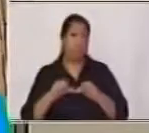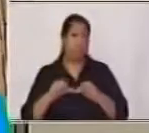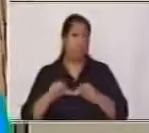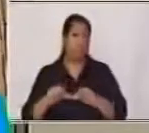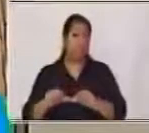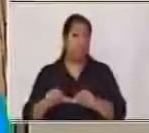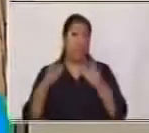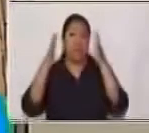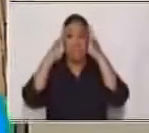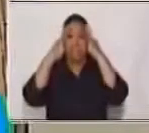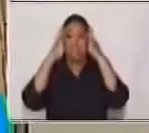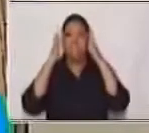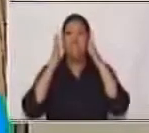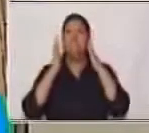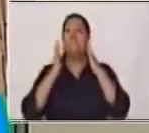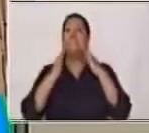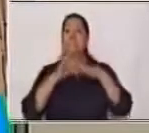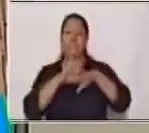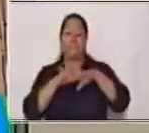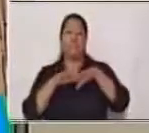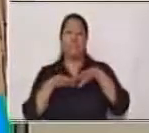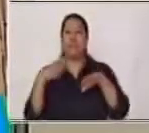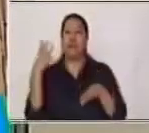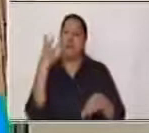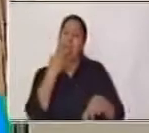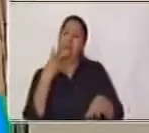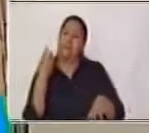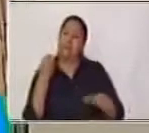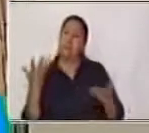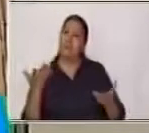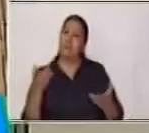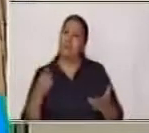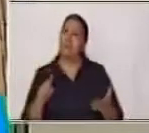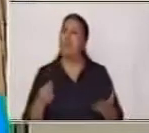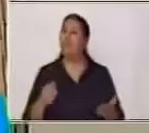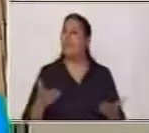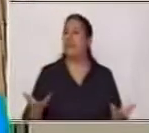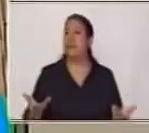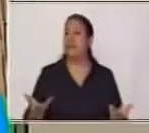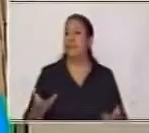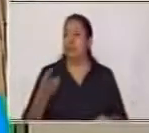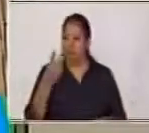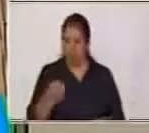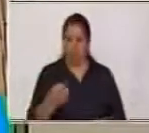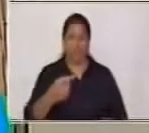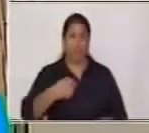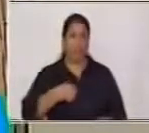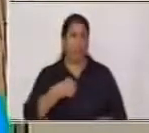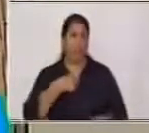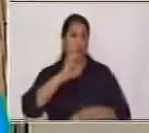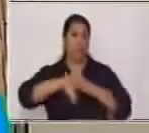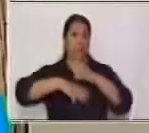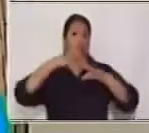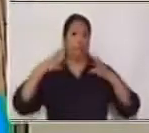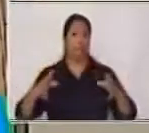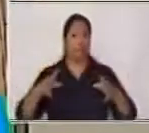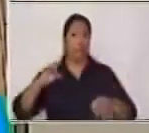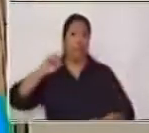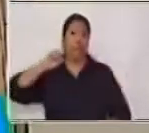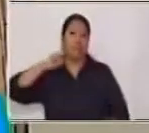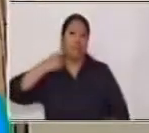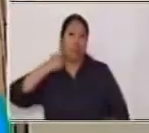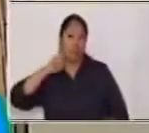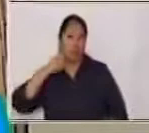Muy hermosa ¿Quién será? Otra vez Soy una fruta Dulce